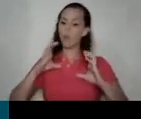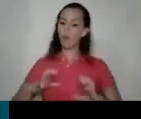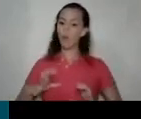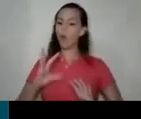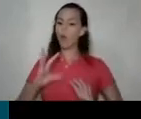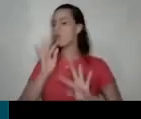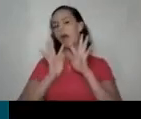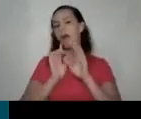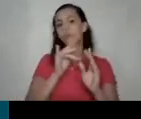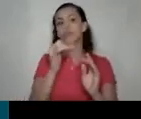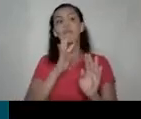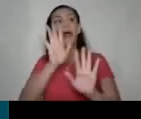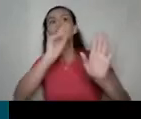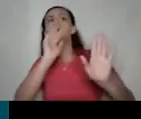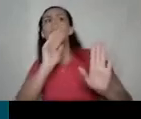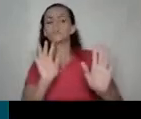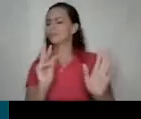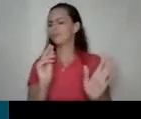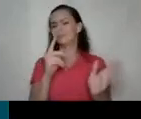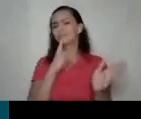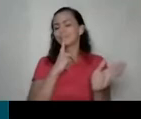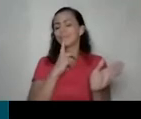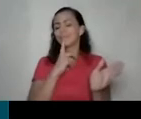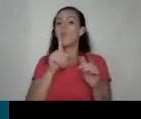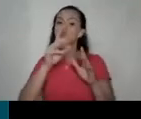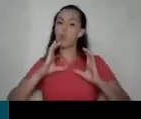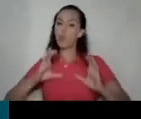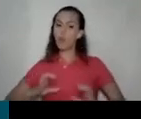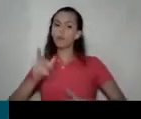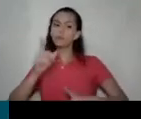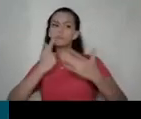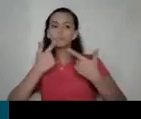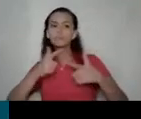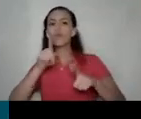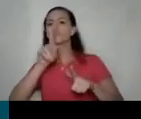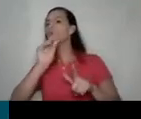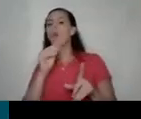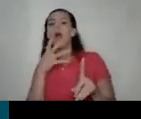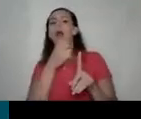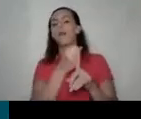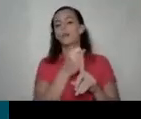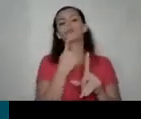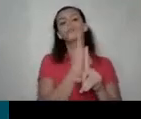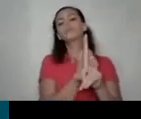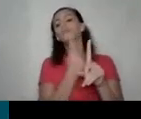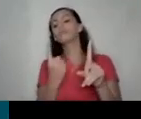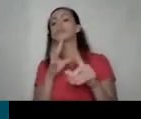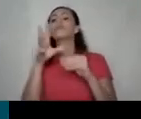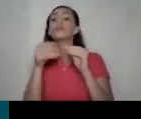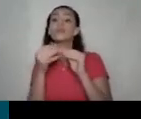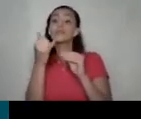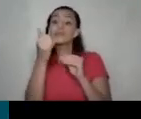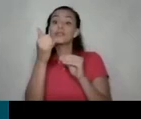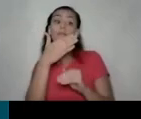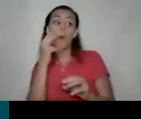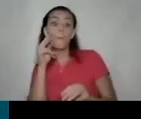con su lenguaje corporal hágale saber que usted no es una amenaza y más bien le sumo a eso y si más bien usted ve que es un hombre el que está